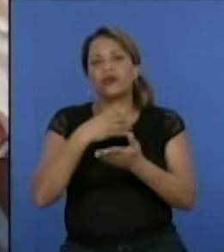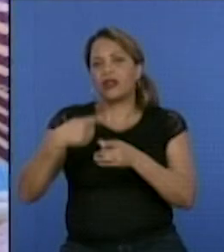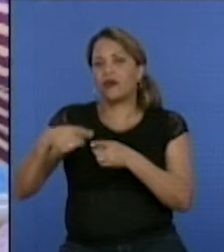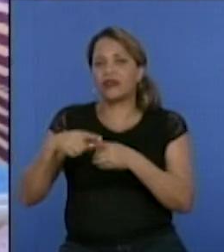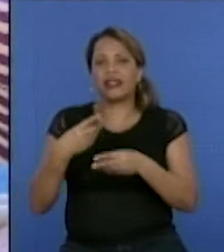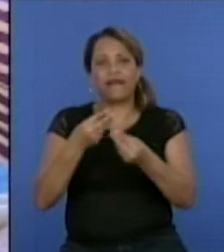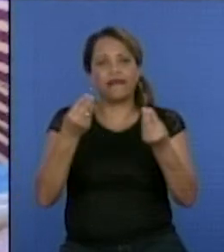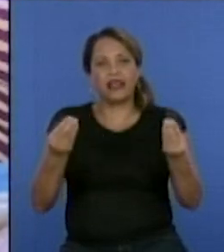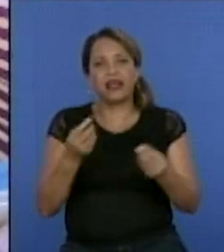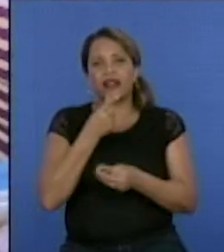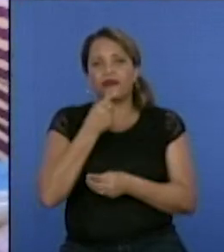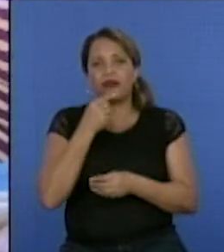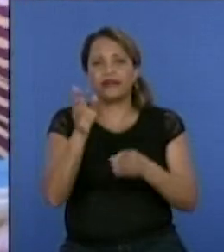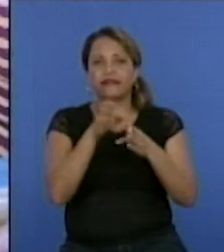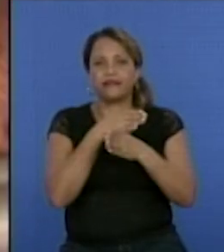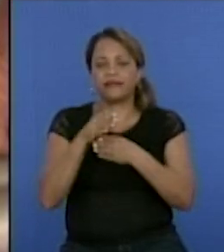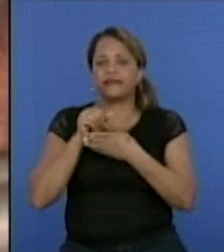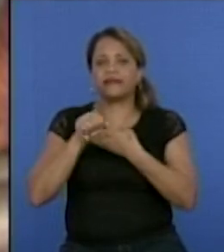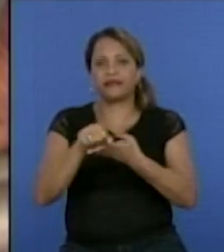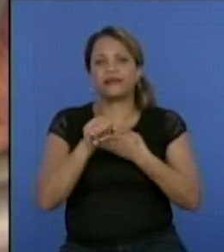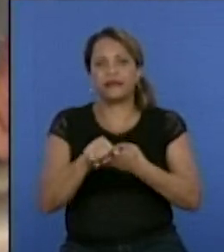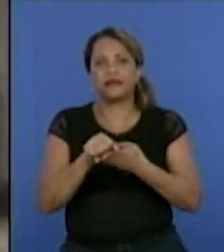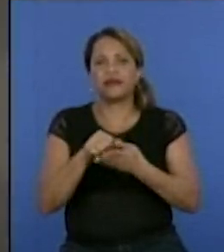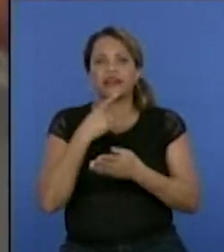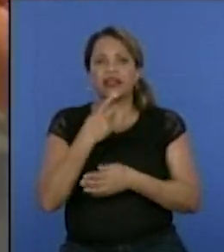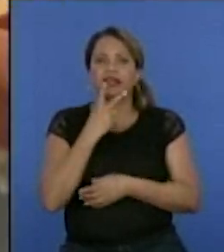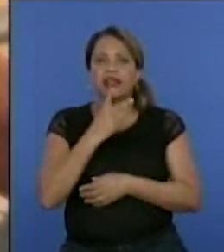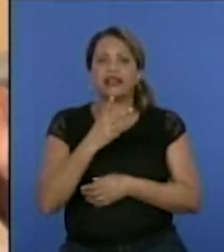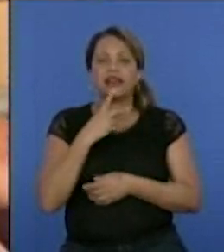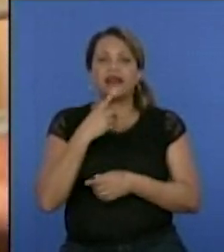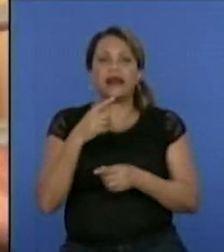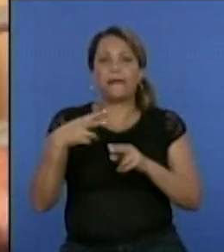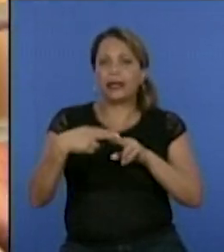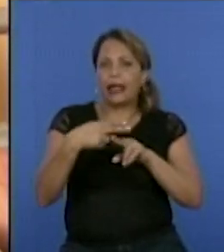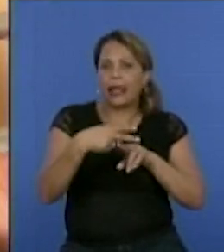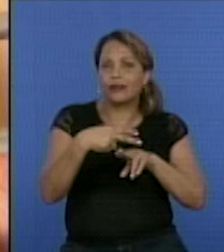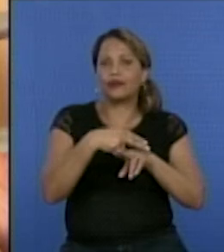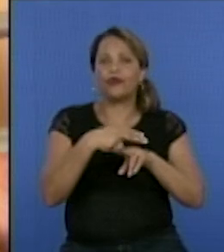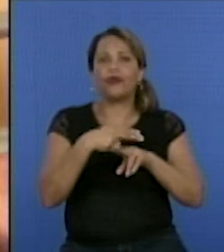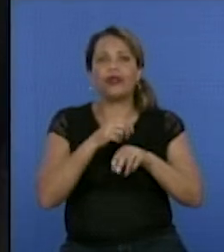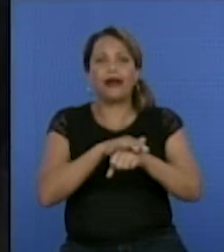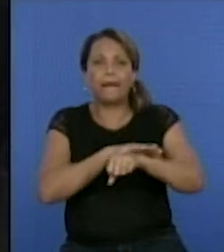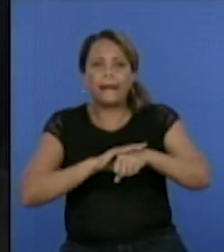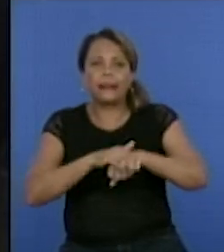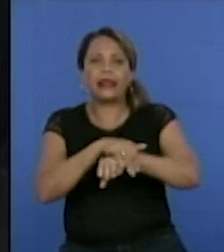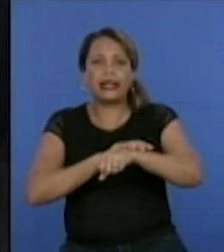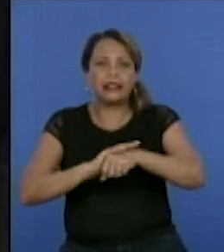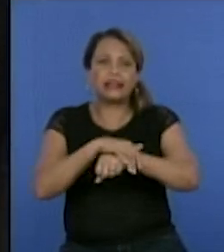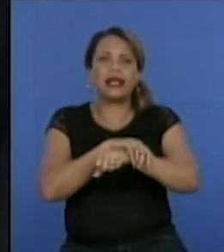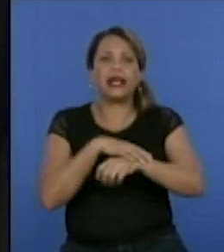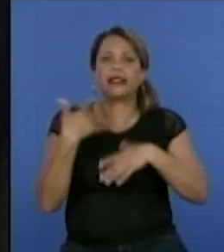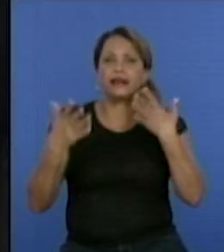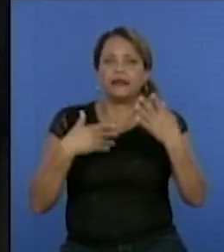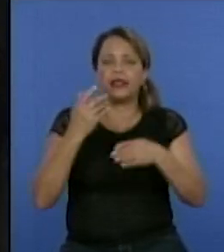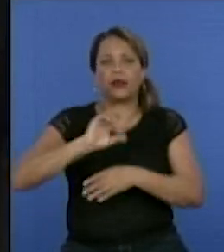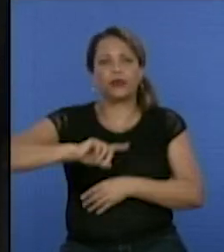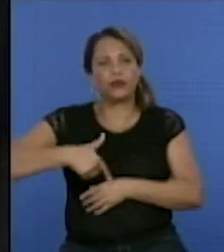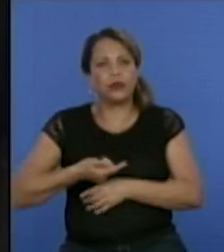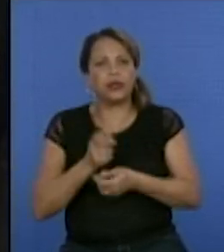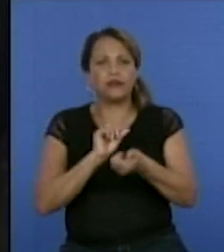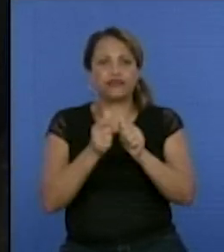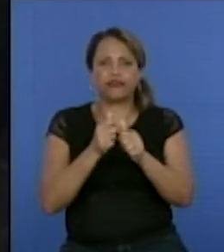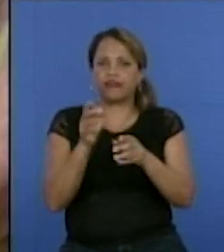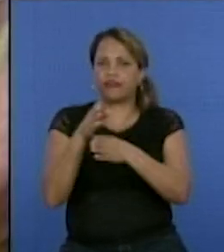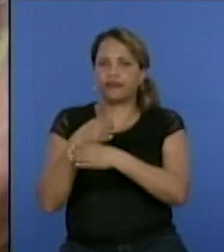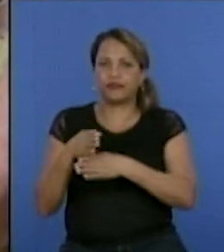abuelitos diferentes servicios, tales como geriatría, podología, fisioterapia, además de actividades culturales y deportivas